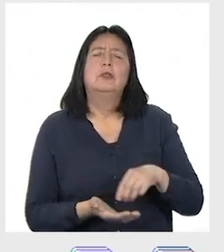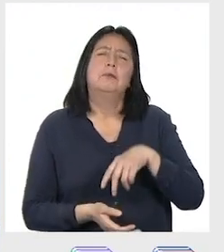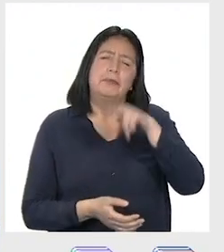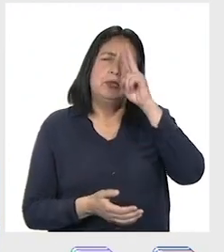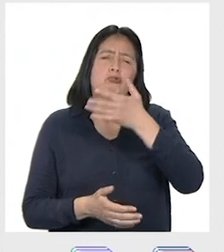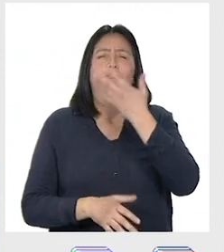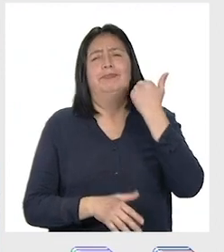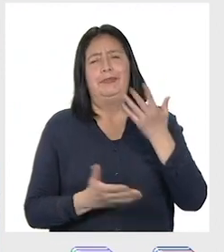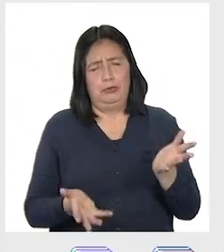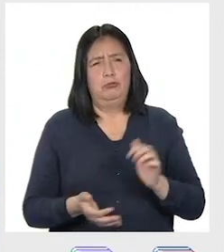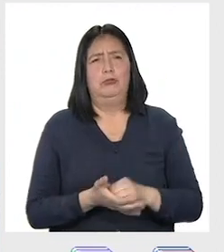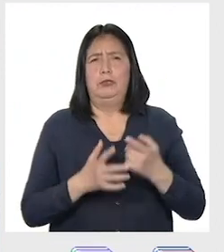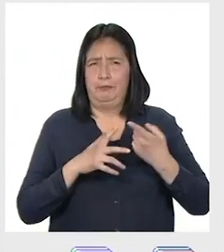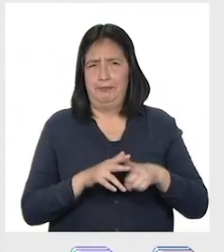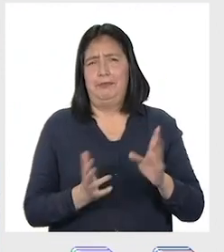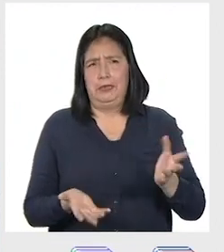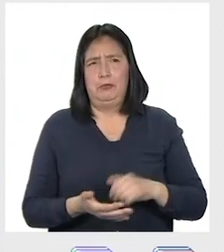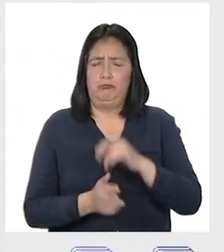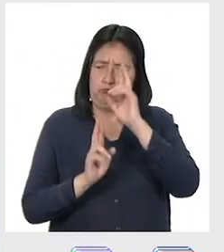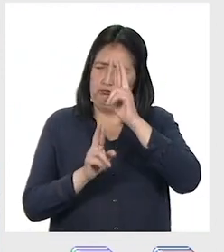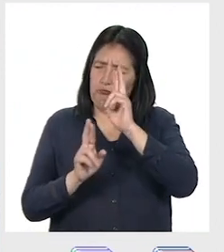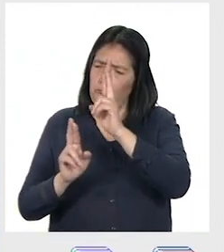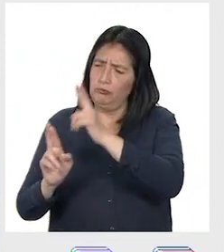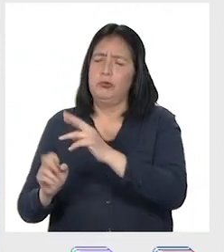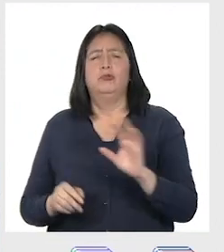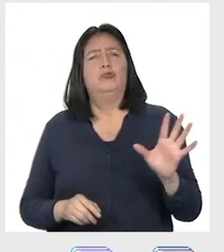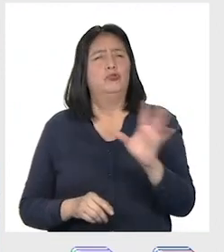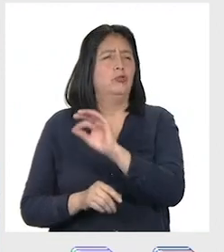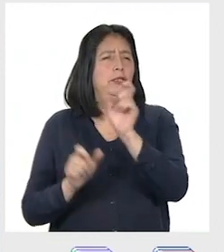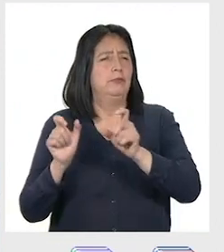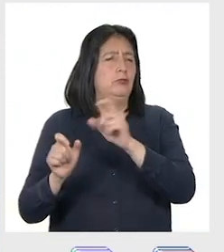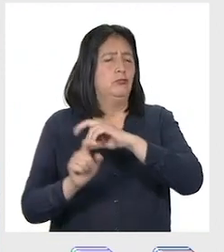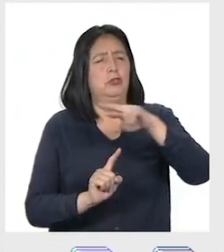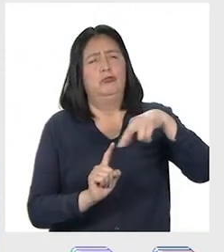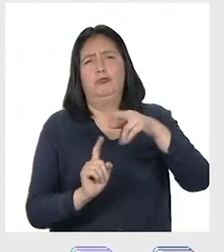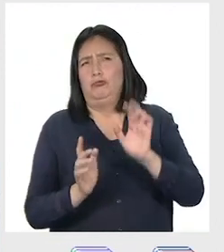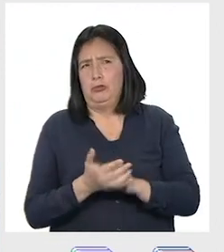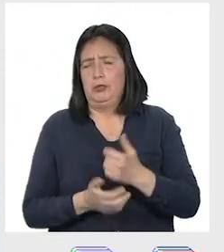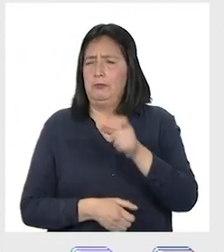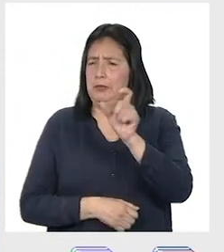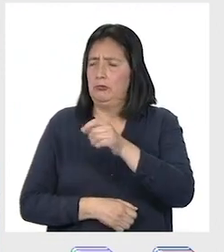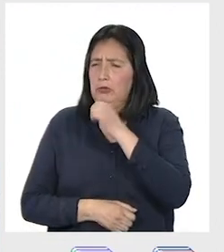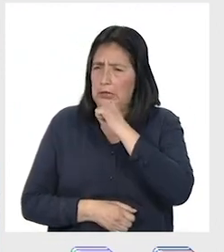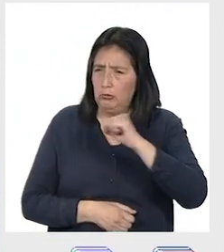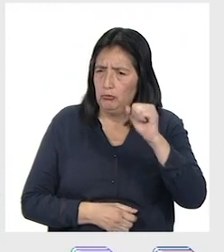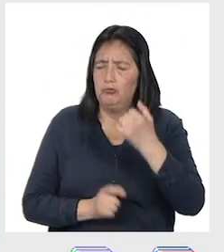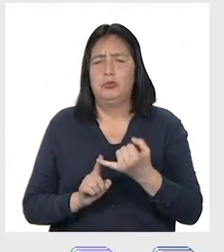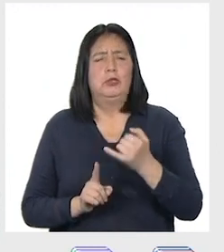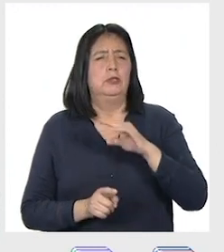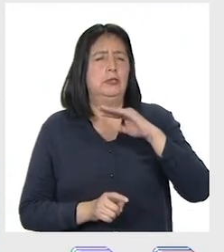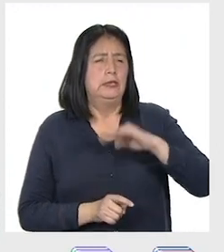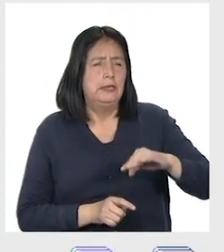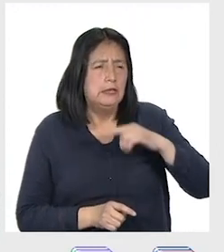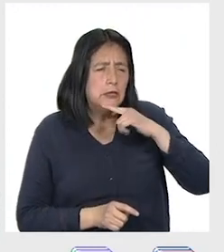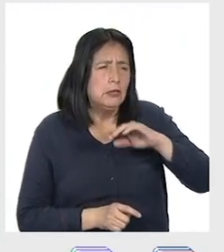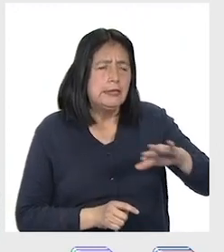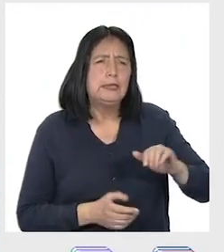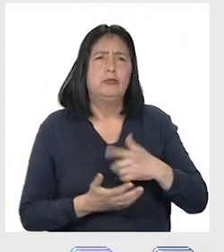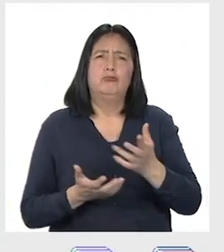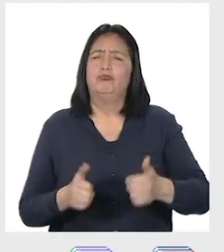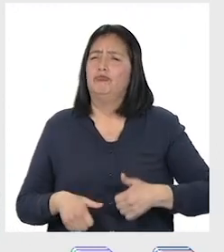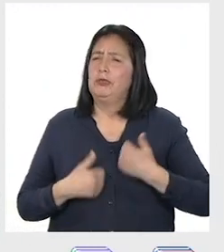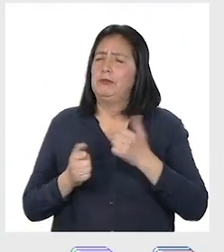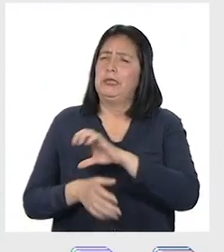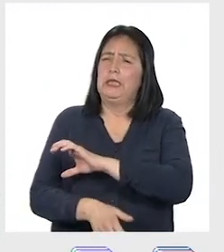mejor, empezando por ser respetuosos con todos los que nos rodean, las personas mayores, las niñas y niños, quienes